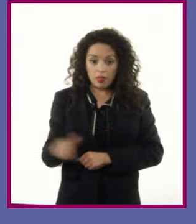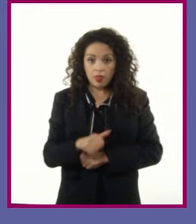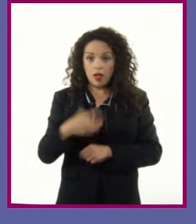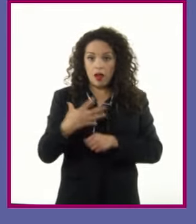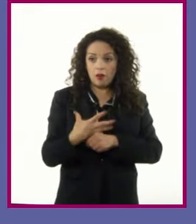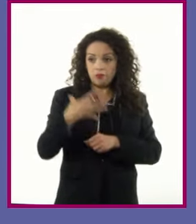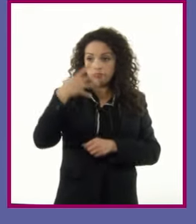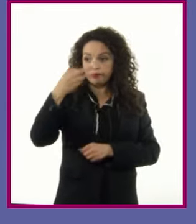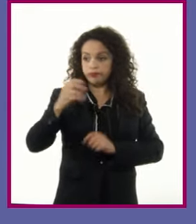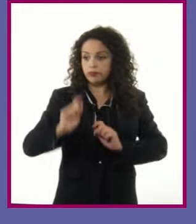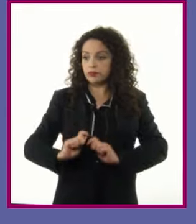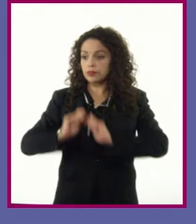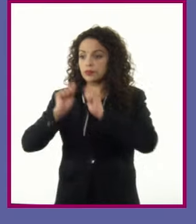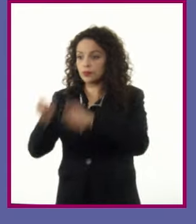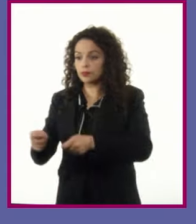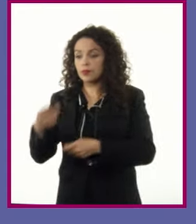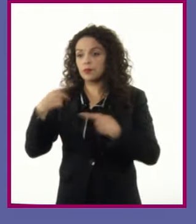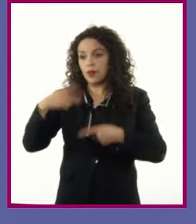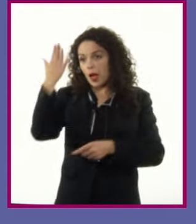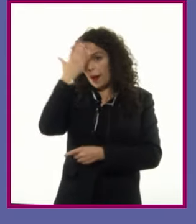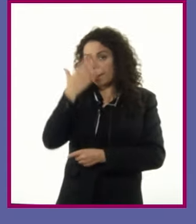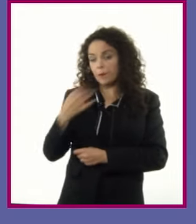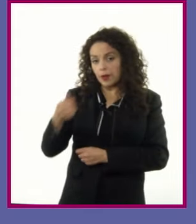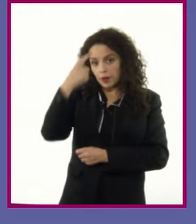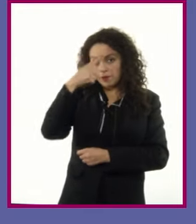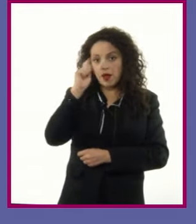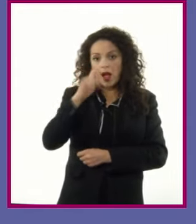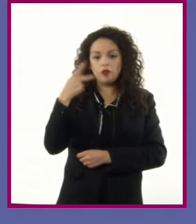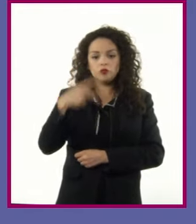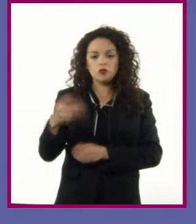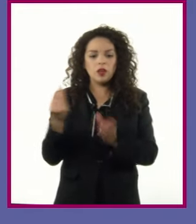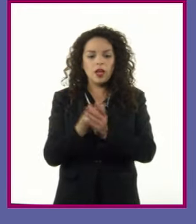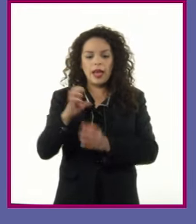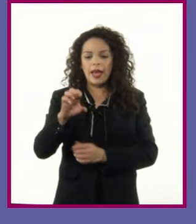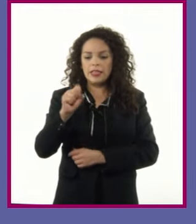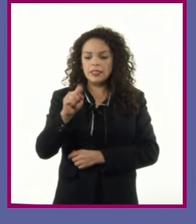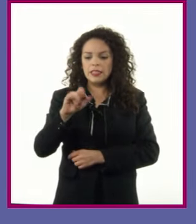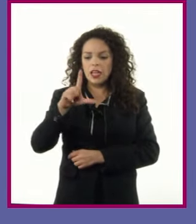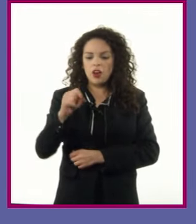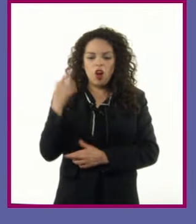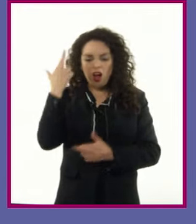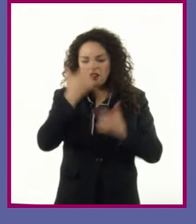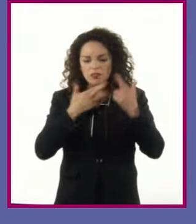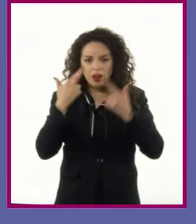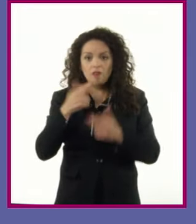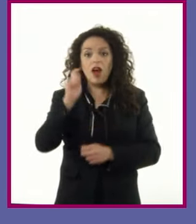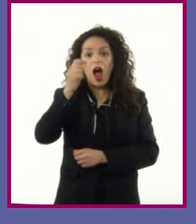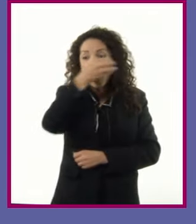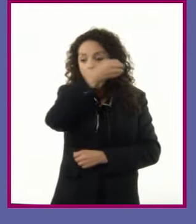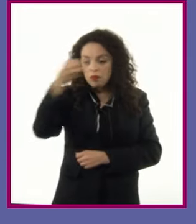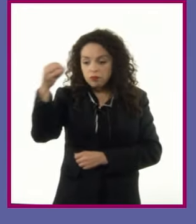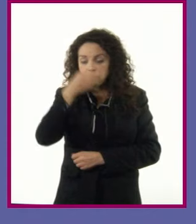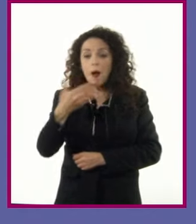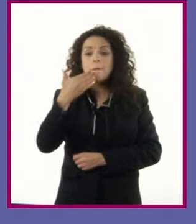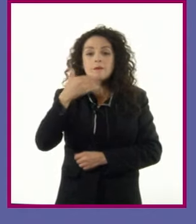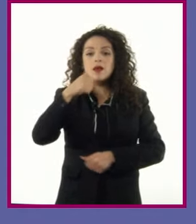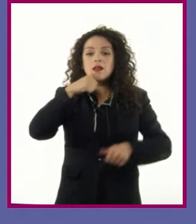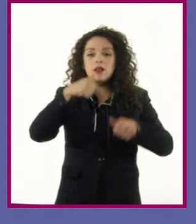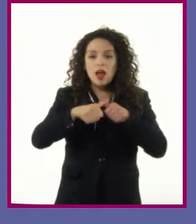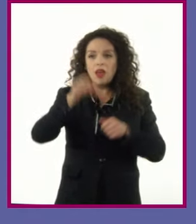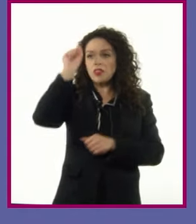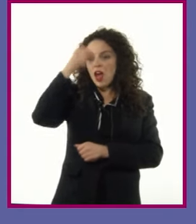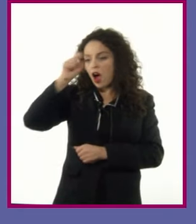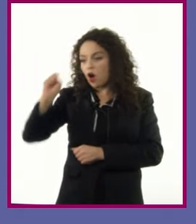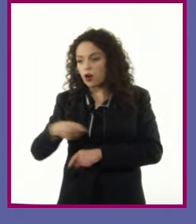especialista para hacer la corrección de estilo La cual consiste en revisar la sintaxis y ortografía del texto Para que éste